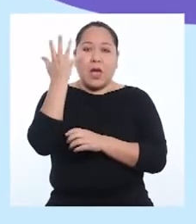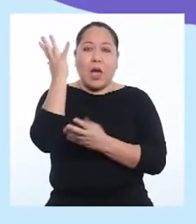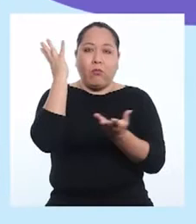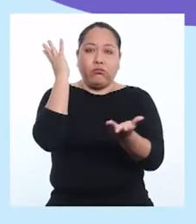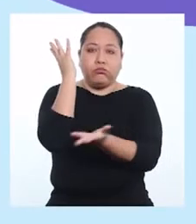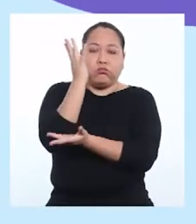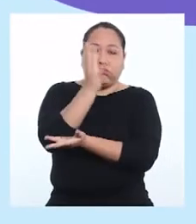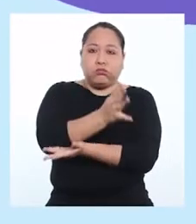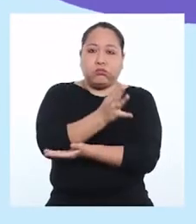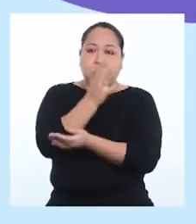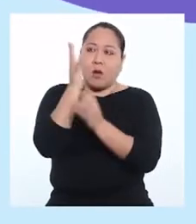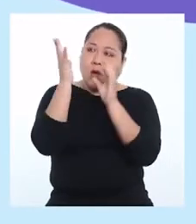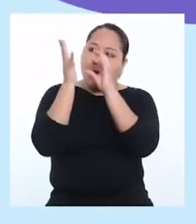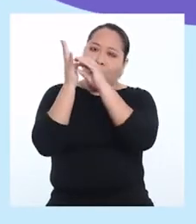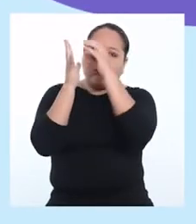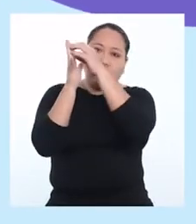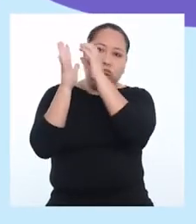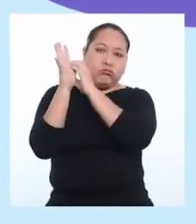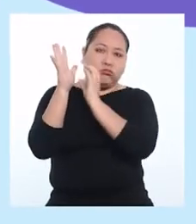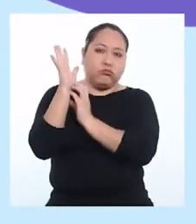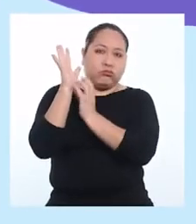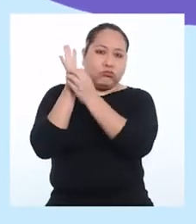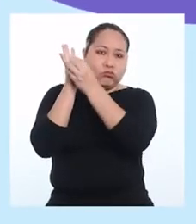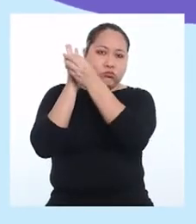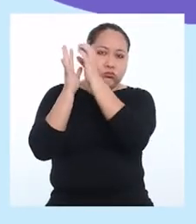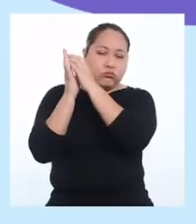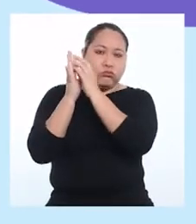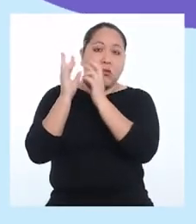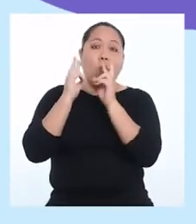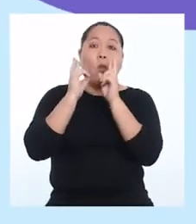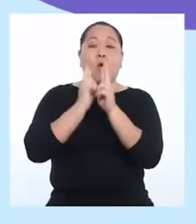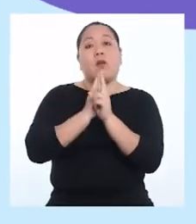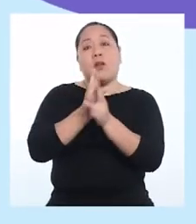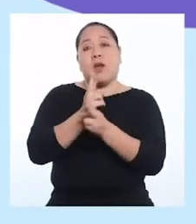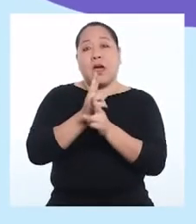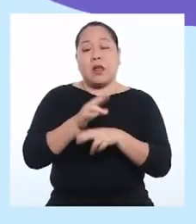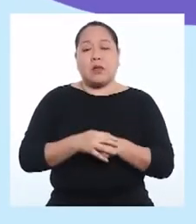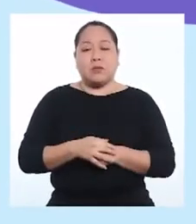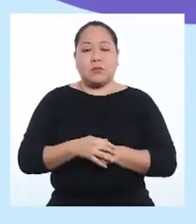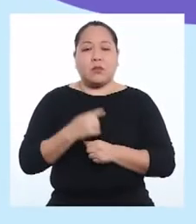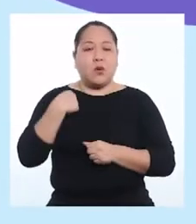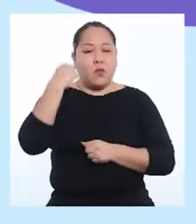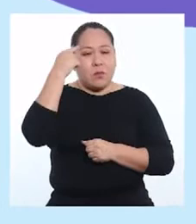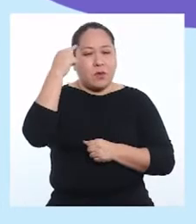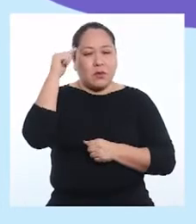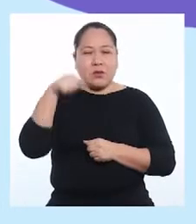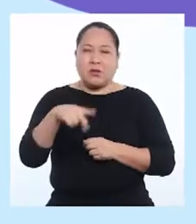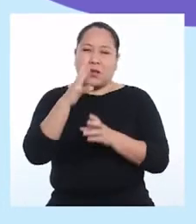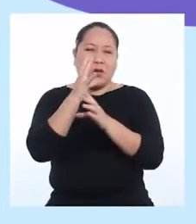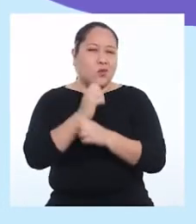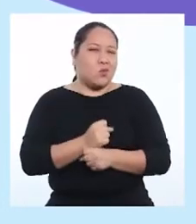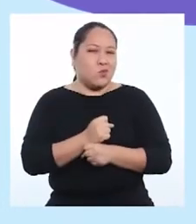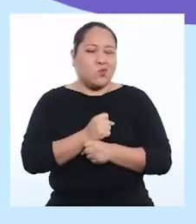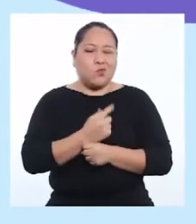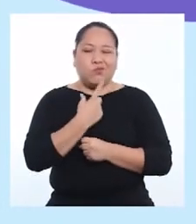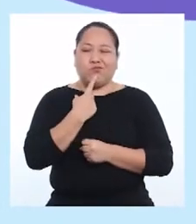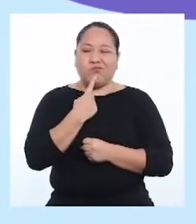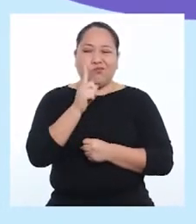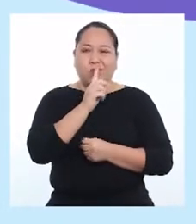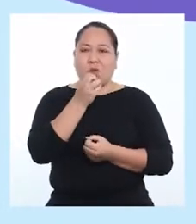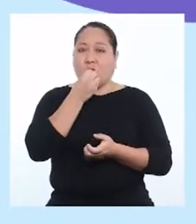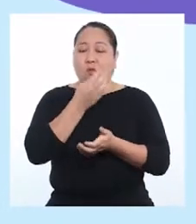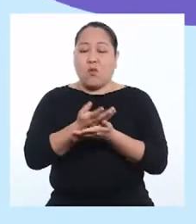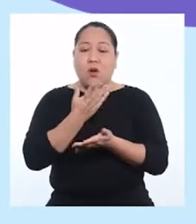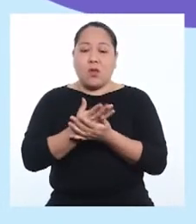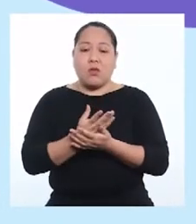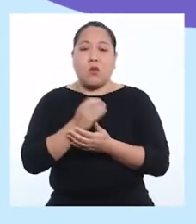talar un árbol y decorarlo con varios objetos, como regalos. Aunque considero que esta tradición no es